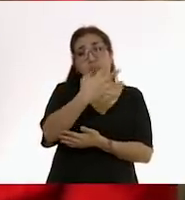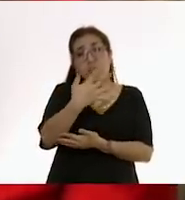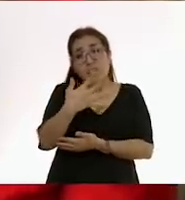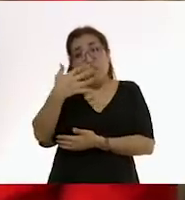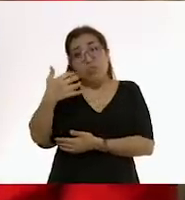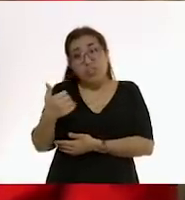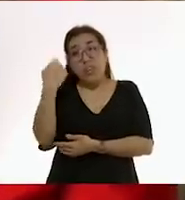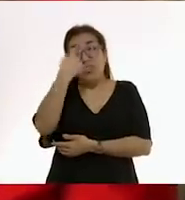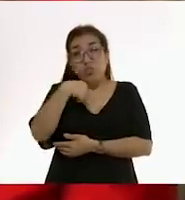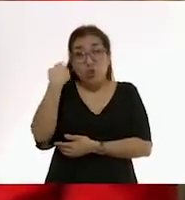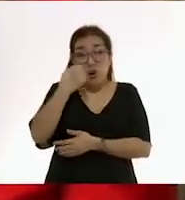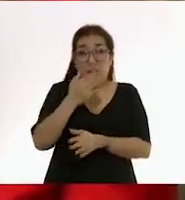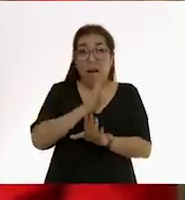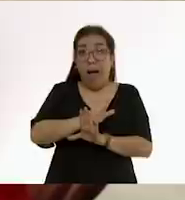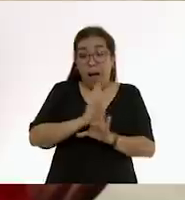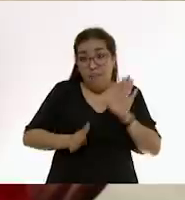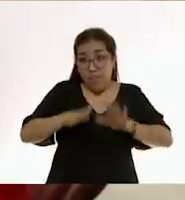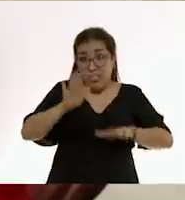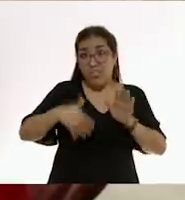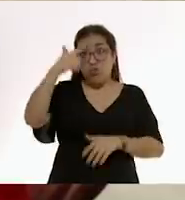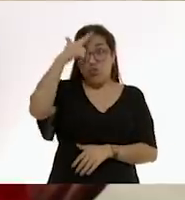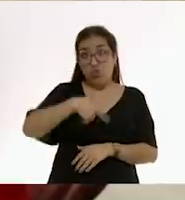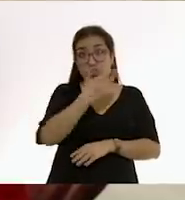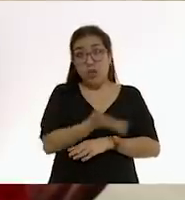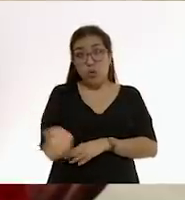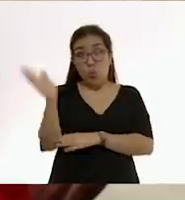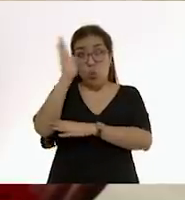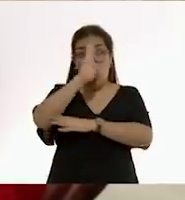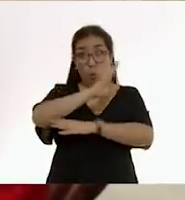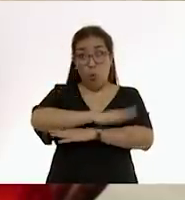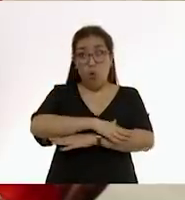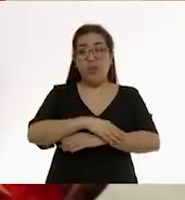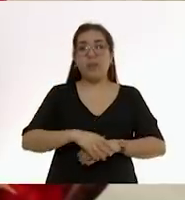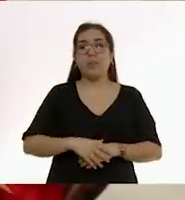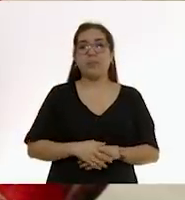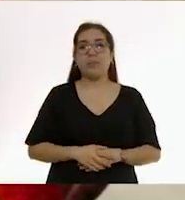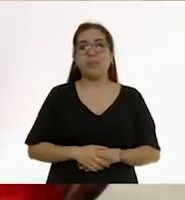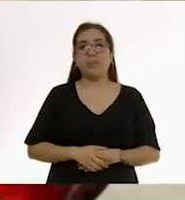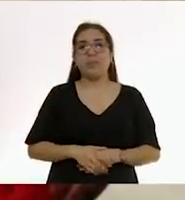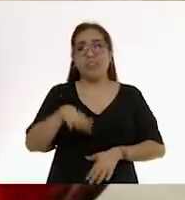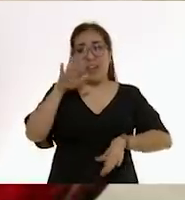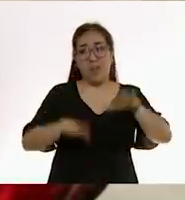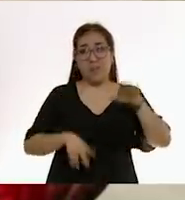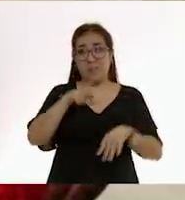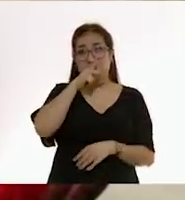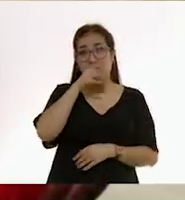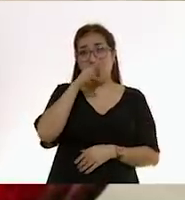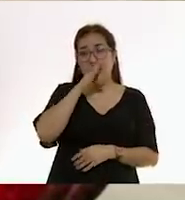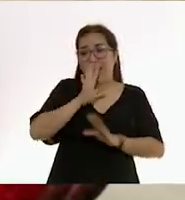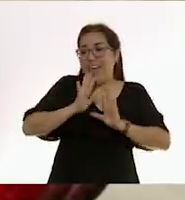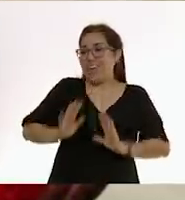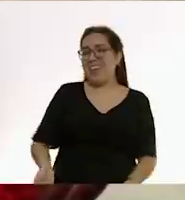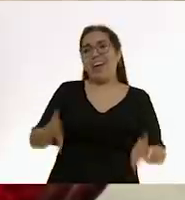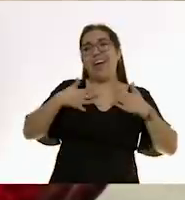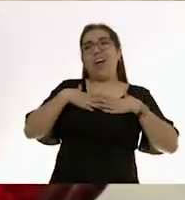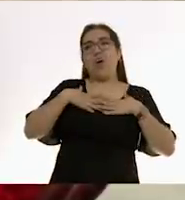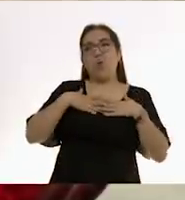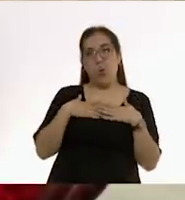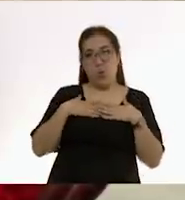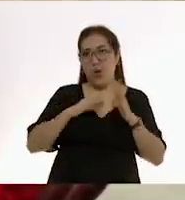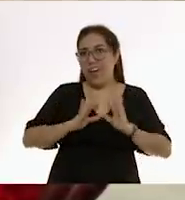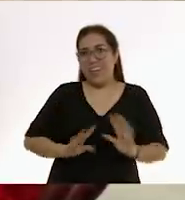hasta seis, a veces hasta toda la noche. Y las mamás y los papás decimos, ya estamos del otro lado.